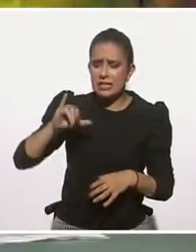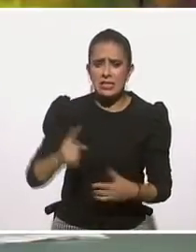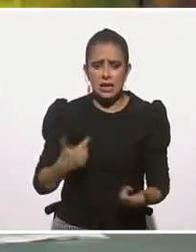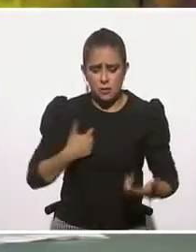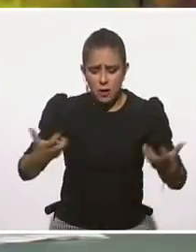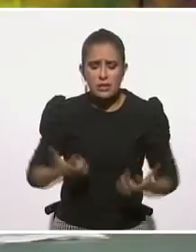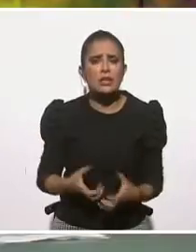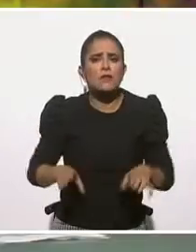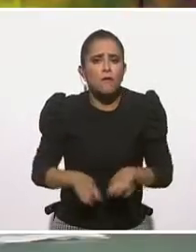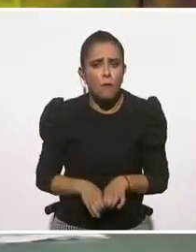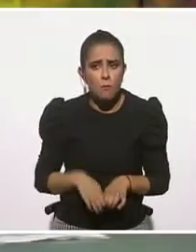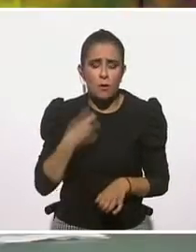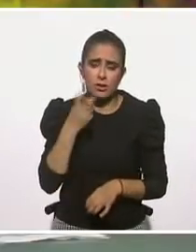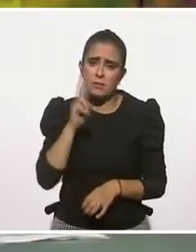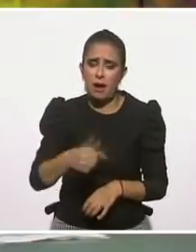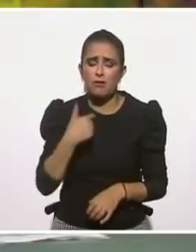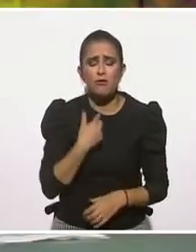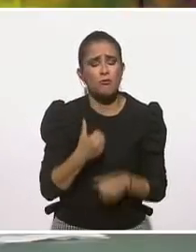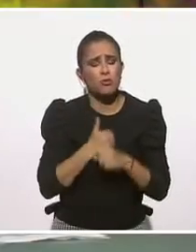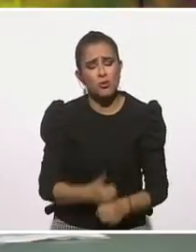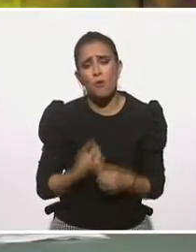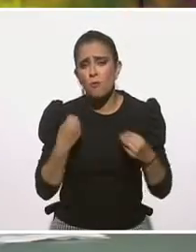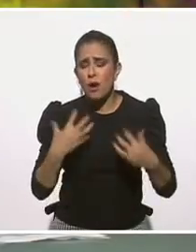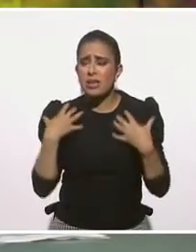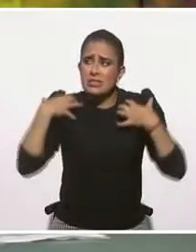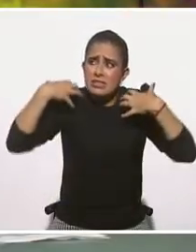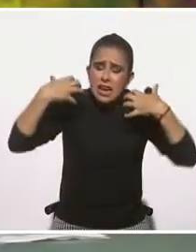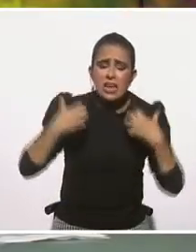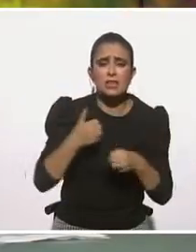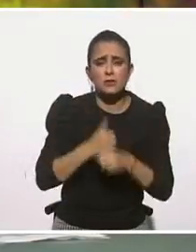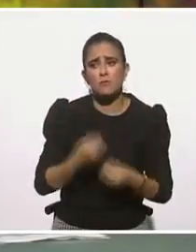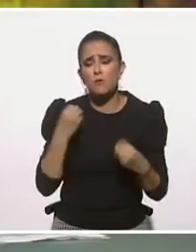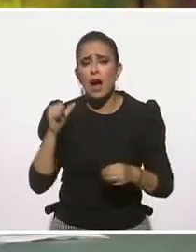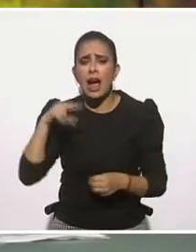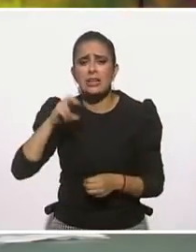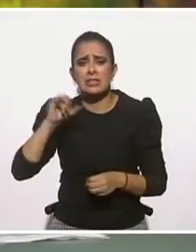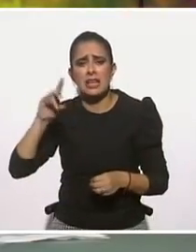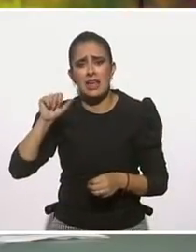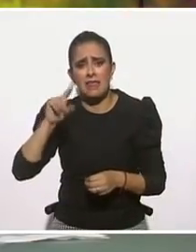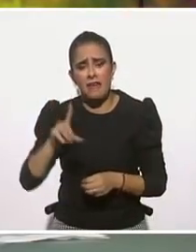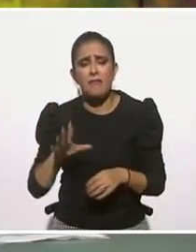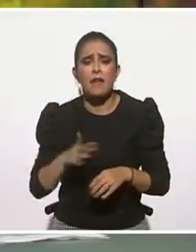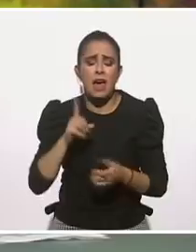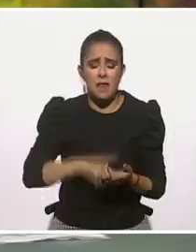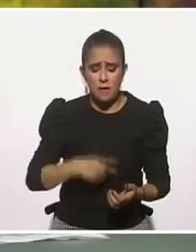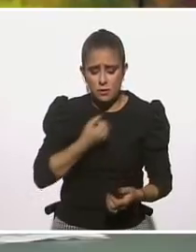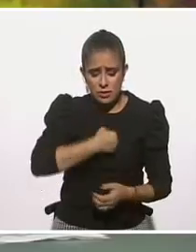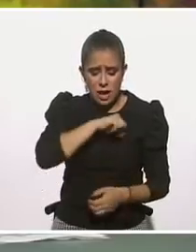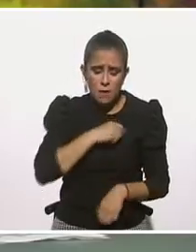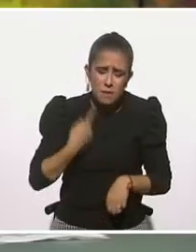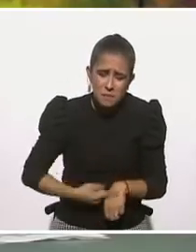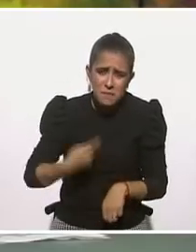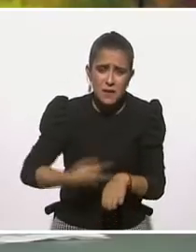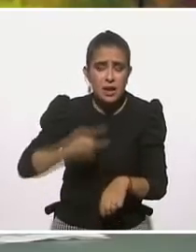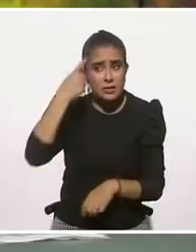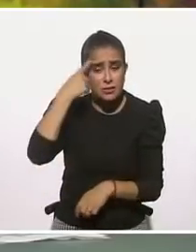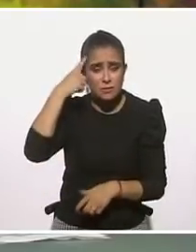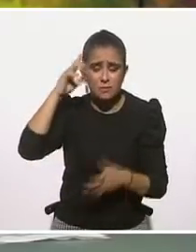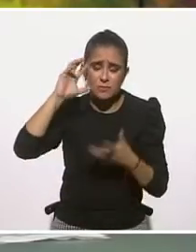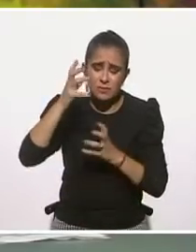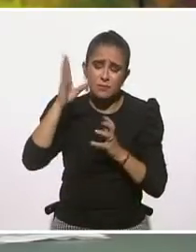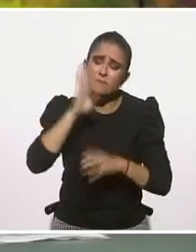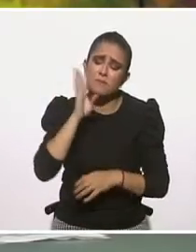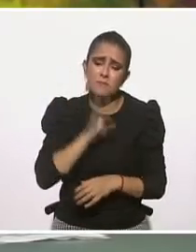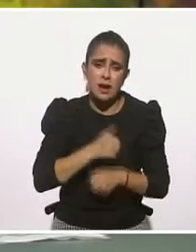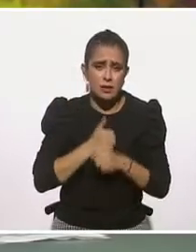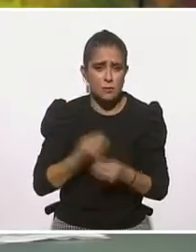Esto me ayudaría a combatir la ansiedad, sufro mucho de estrés y llega al tope ya que me ha dañado mucho mi salud física y mental. Ahí,